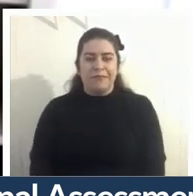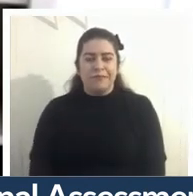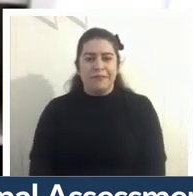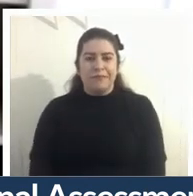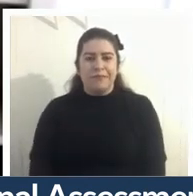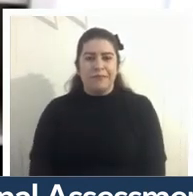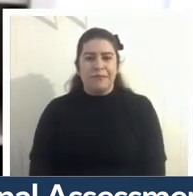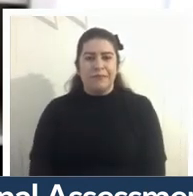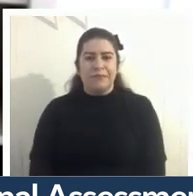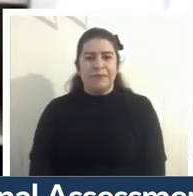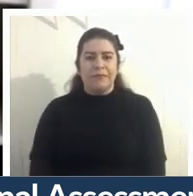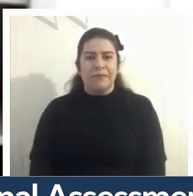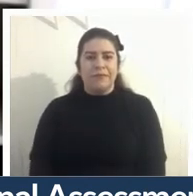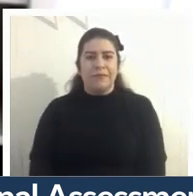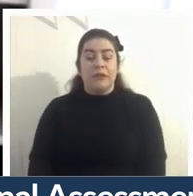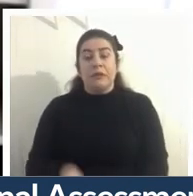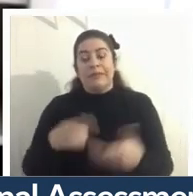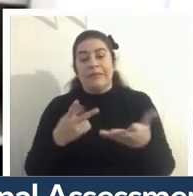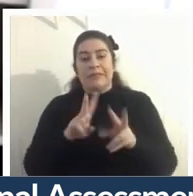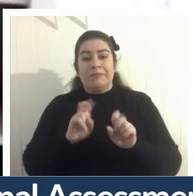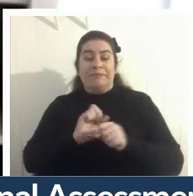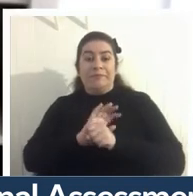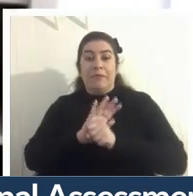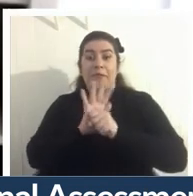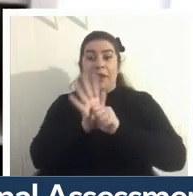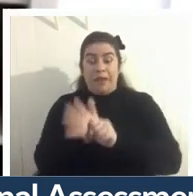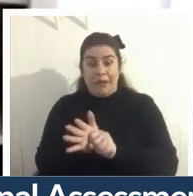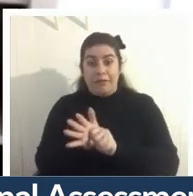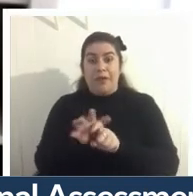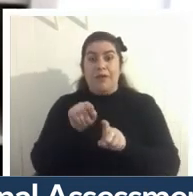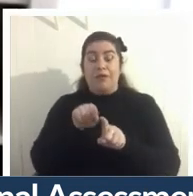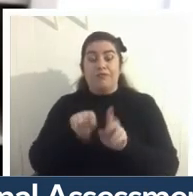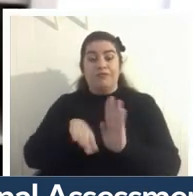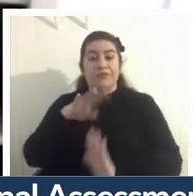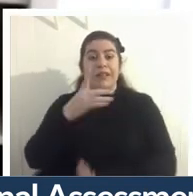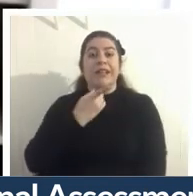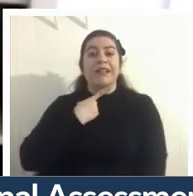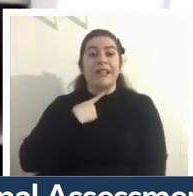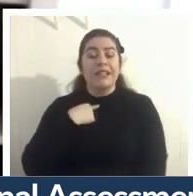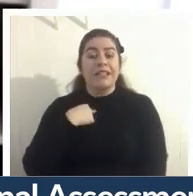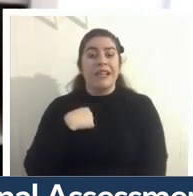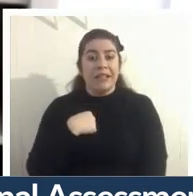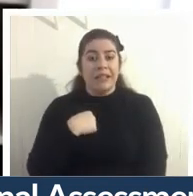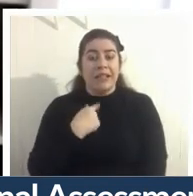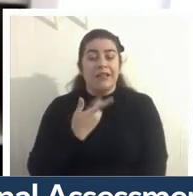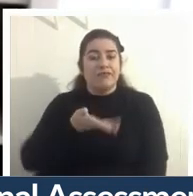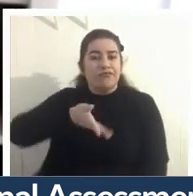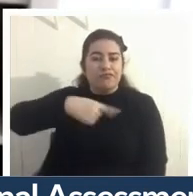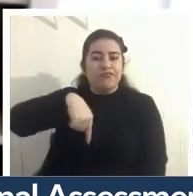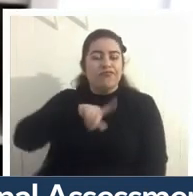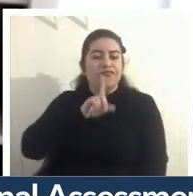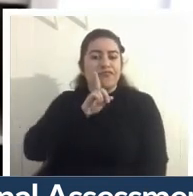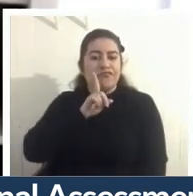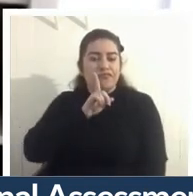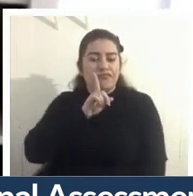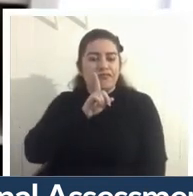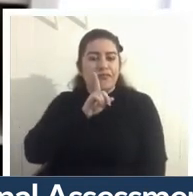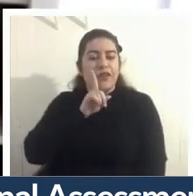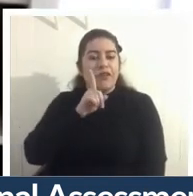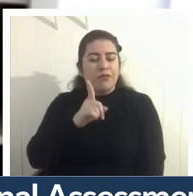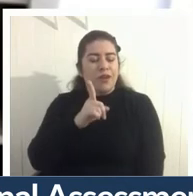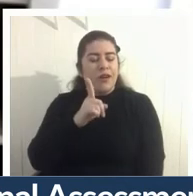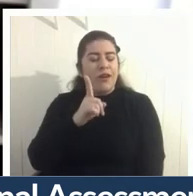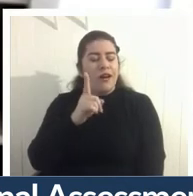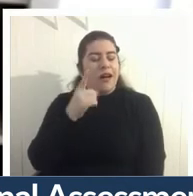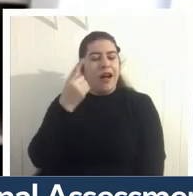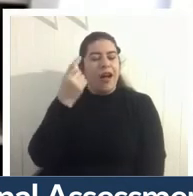aquí en medio de la pandemia una de las cosas interesantes que creo que hemos tenido es que hemos tendido a reflexionar